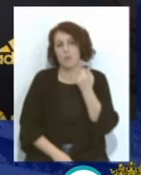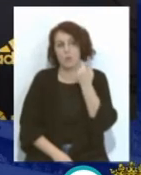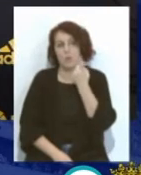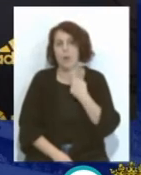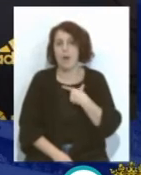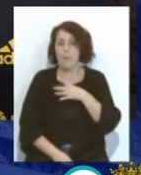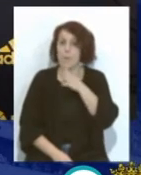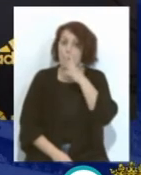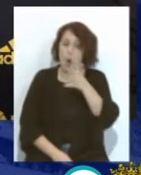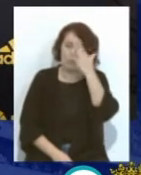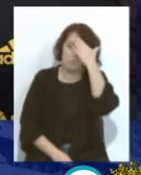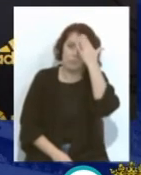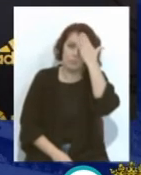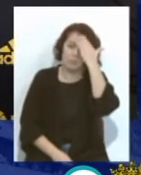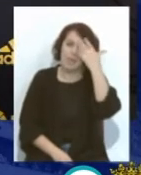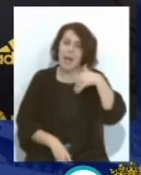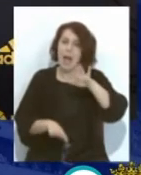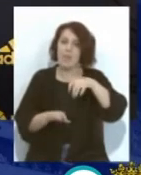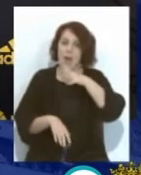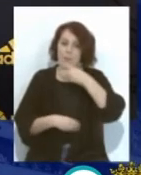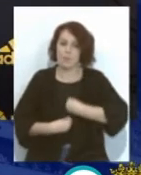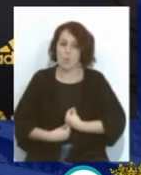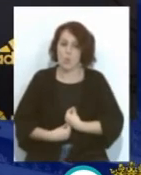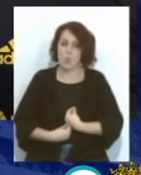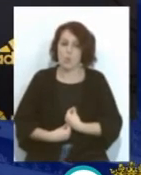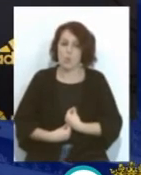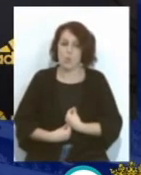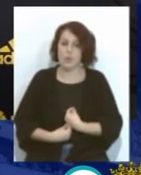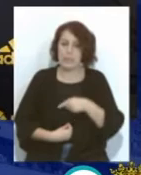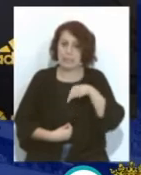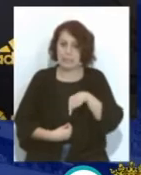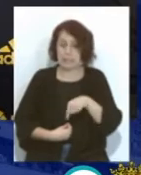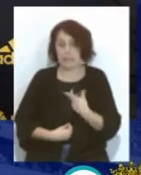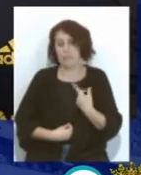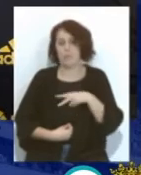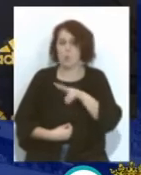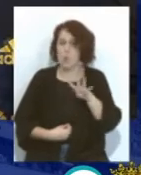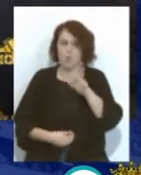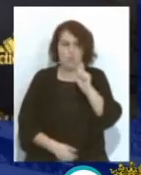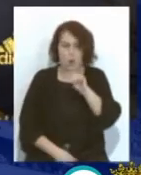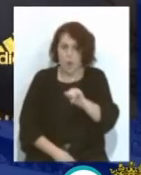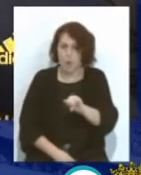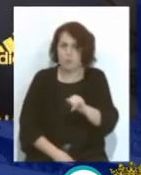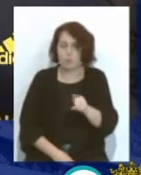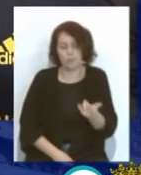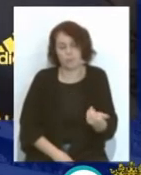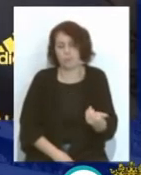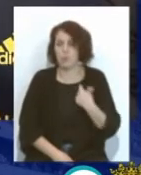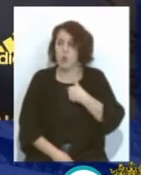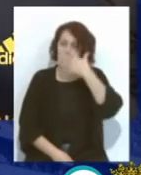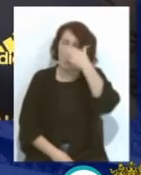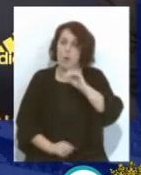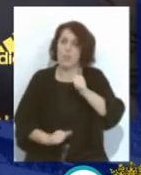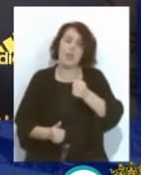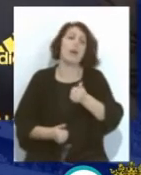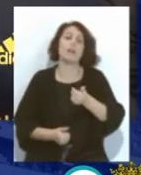principales Cosas que El Cádiz Ahora mismo Este Este ahí Con 24 puntos Creo Que puedo Empezar a